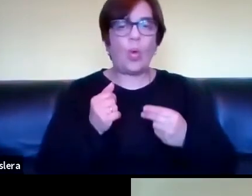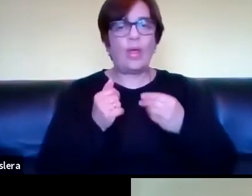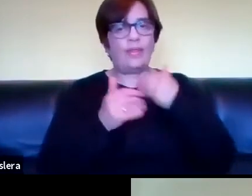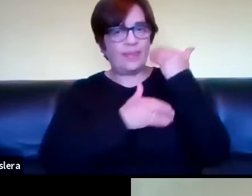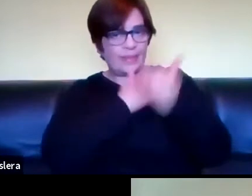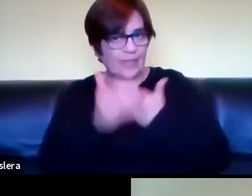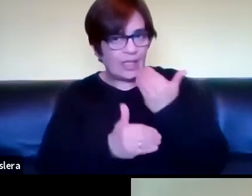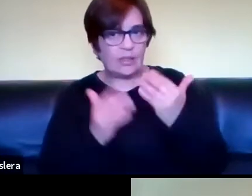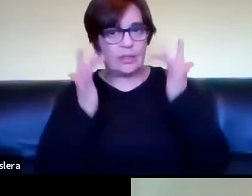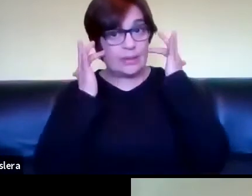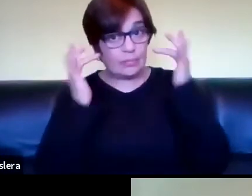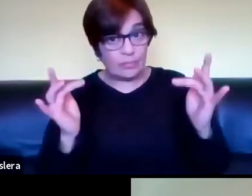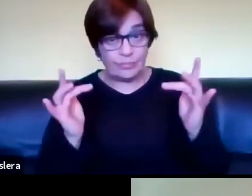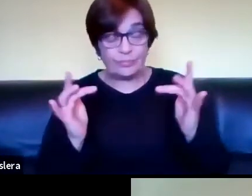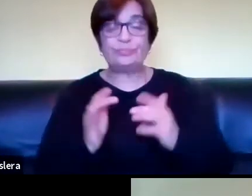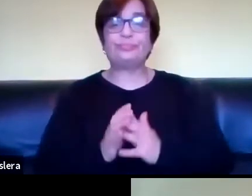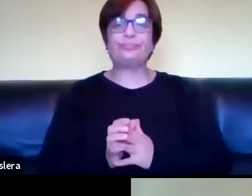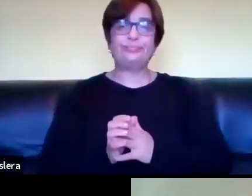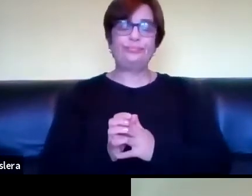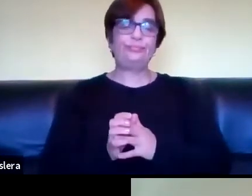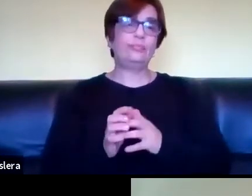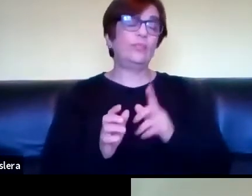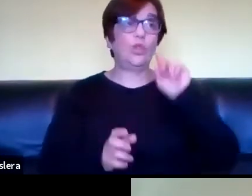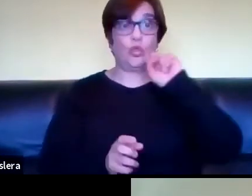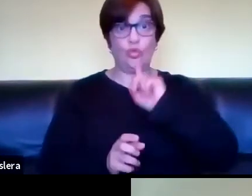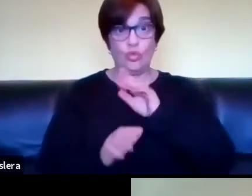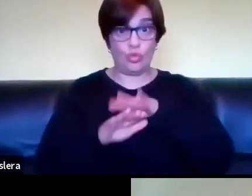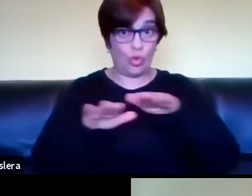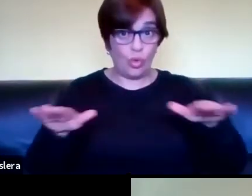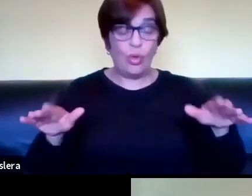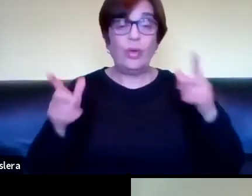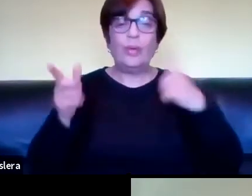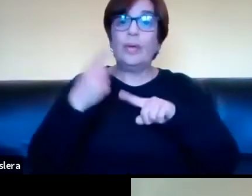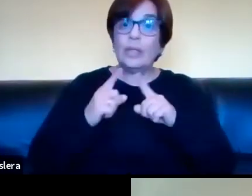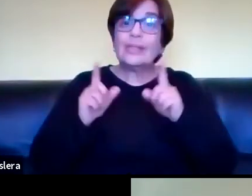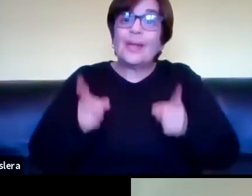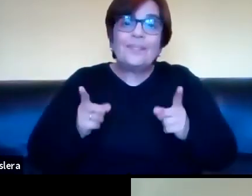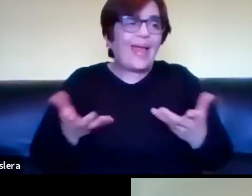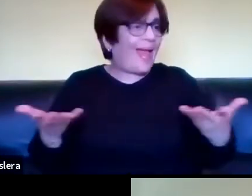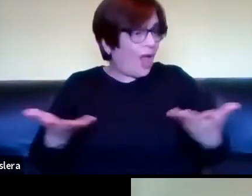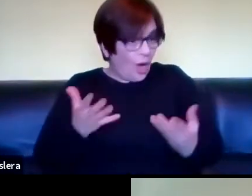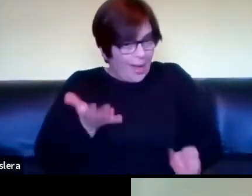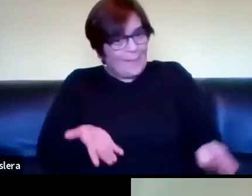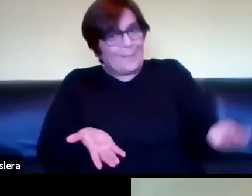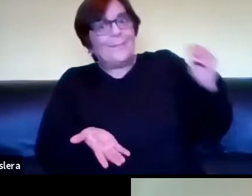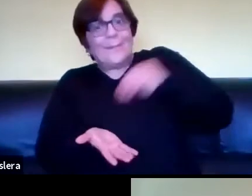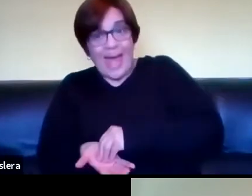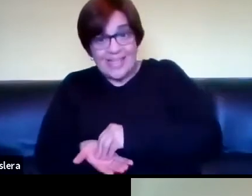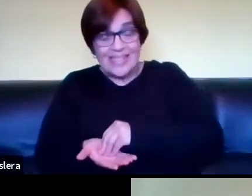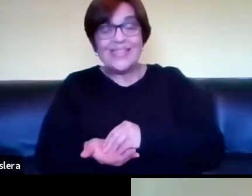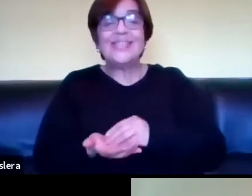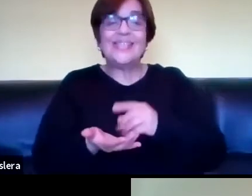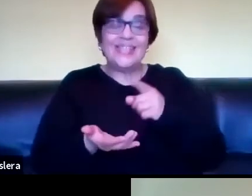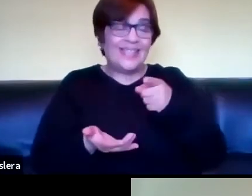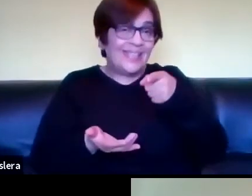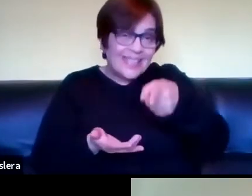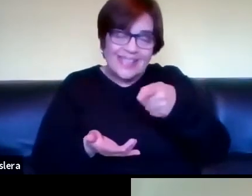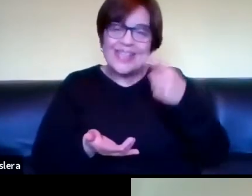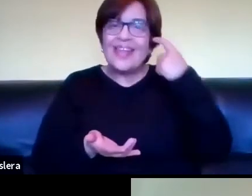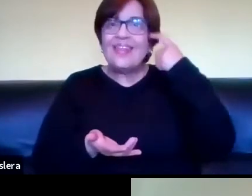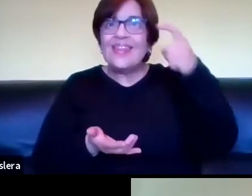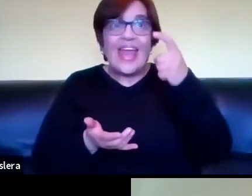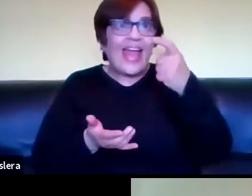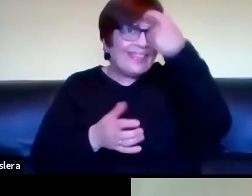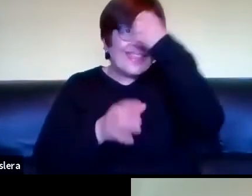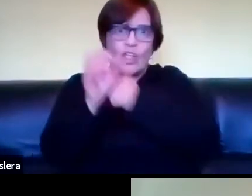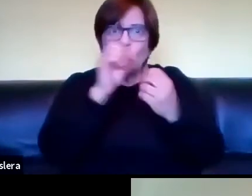caso de la educación de los sordos pero ahora también introducir esto otro que es una nueva